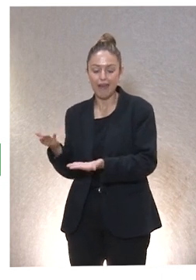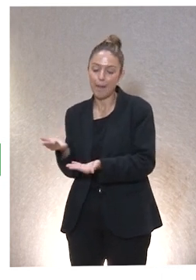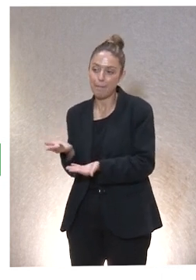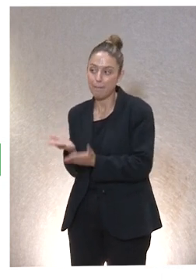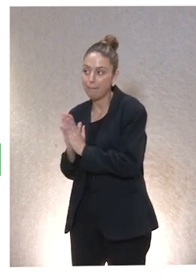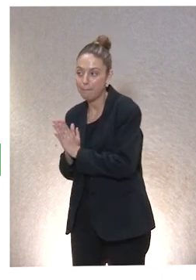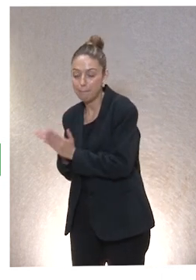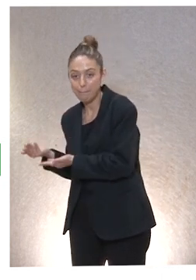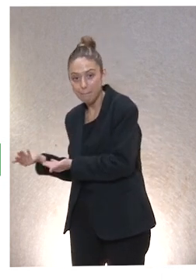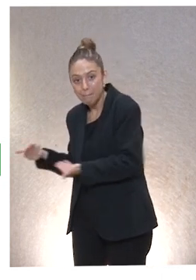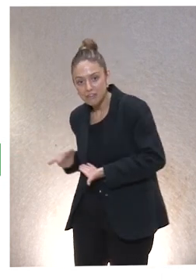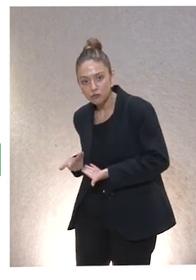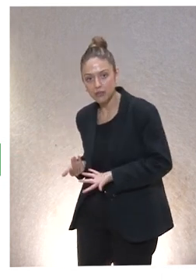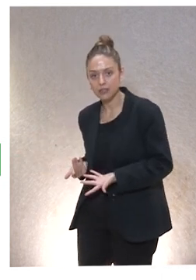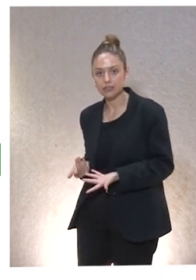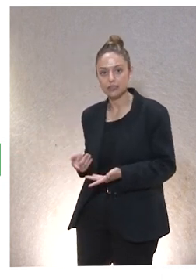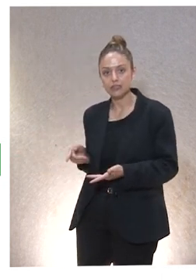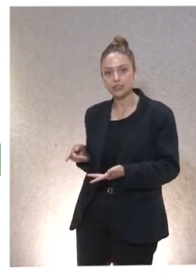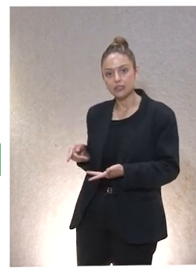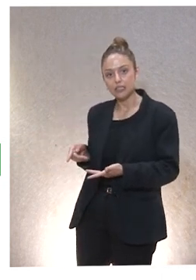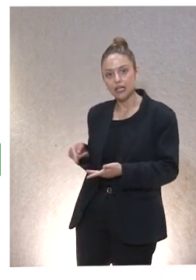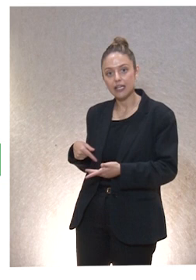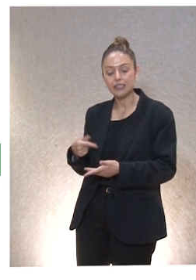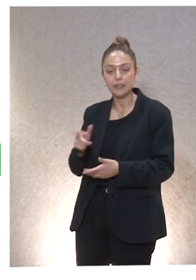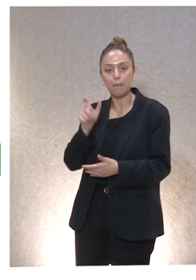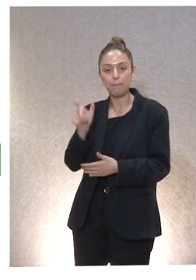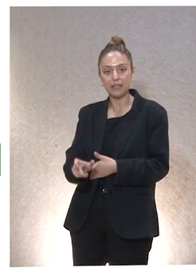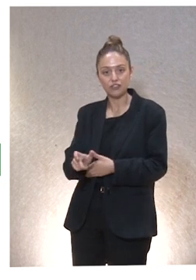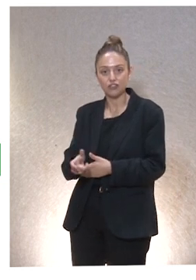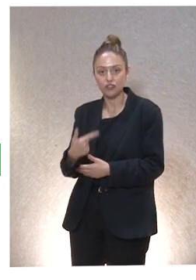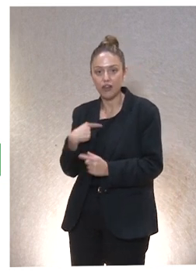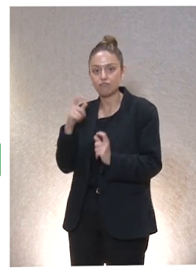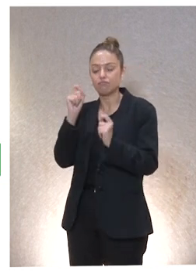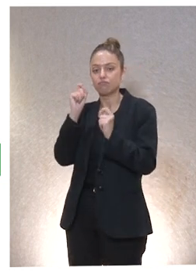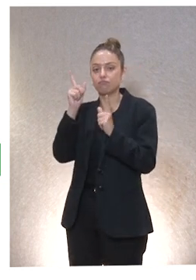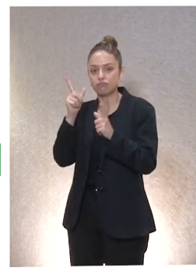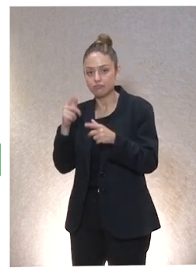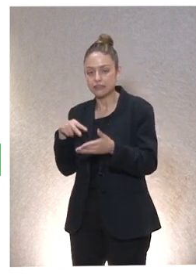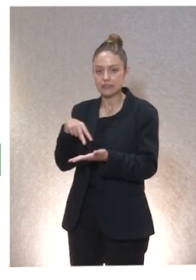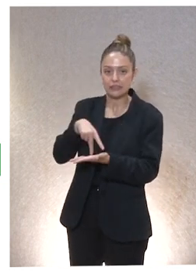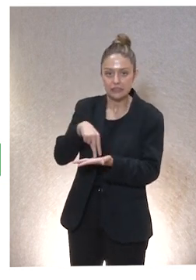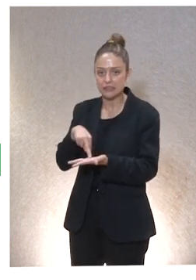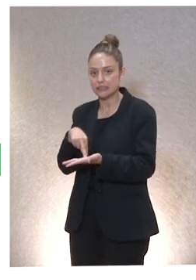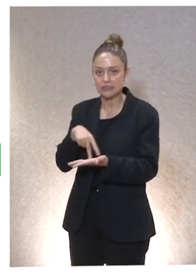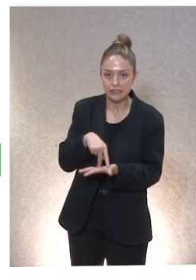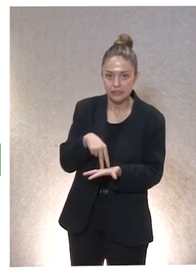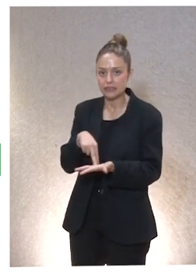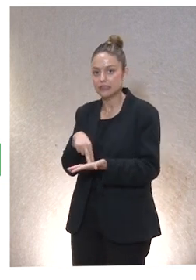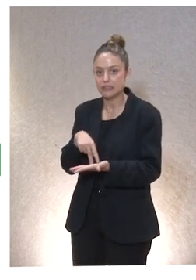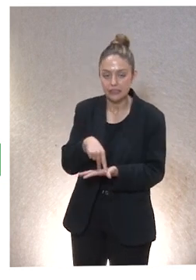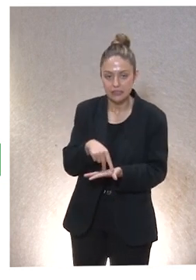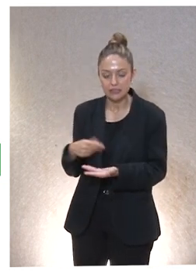Pues, por ejemplo, ahí, digamos, tú has podido ver a la persona ahí que estaba la pobre ahí, que paso, que no paso, que no, y los coches, zaca, zaca, zaca.